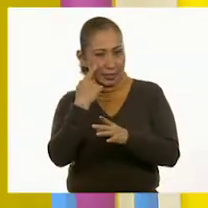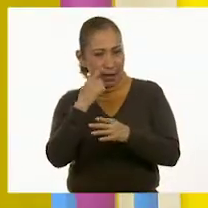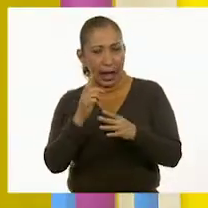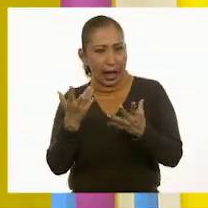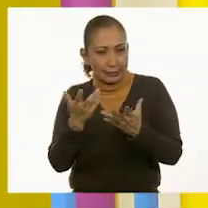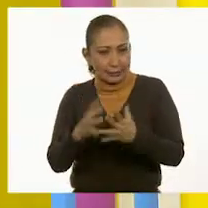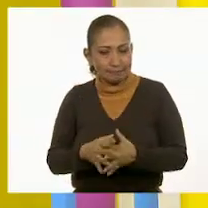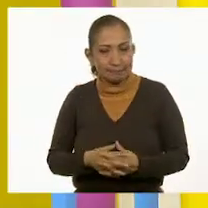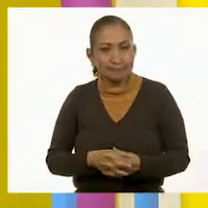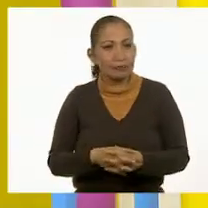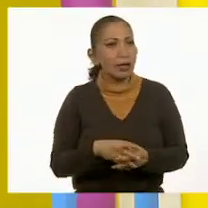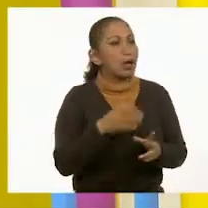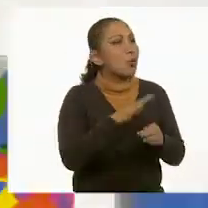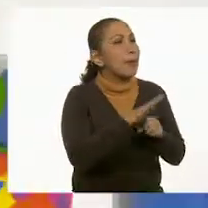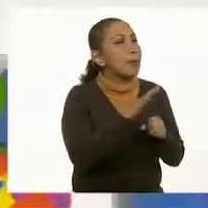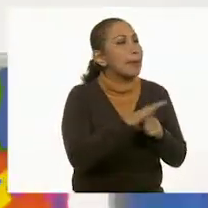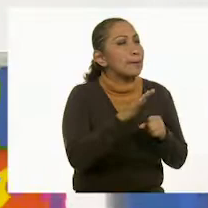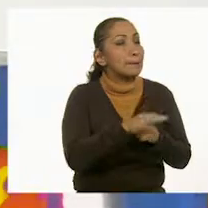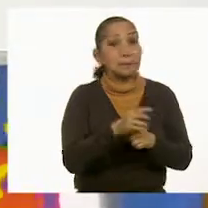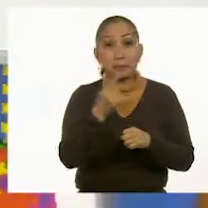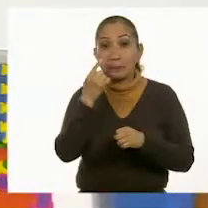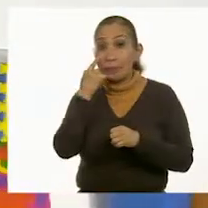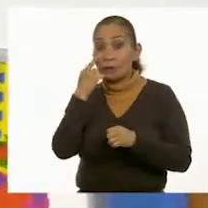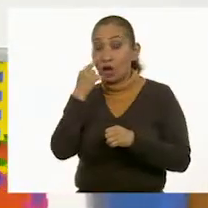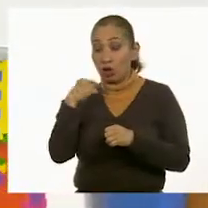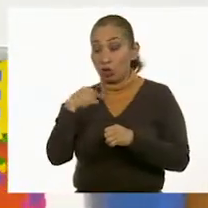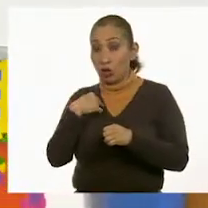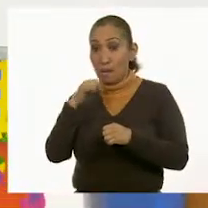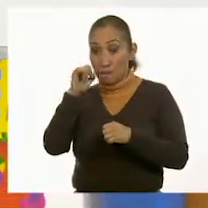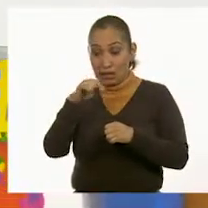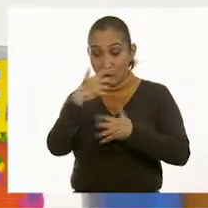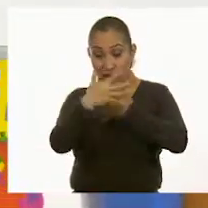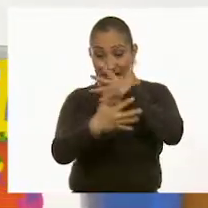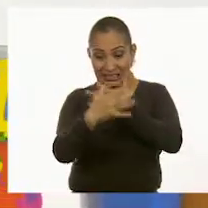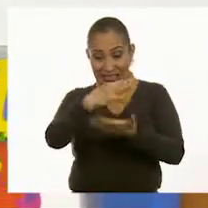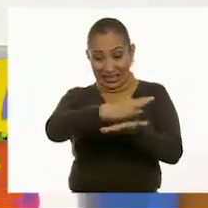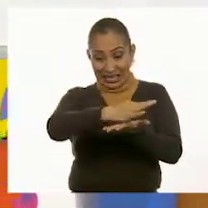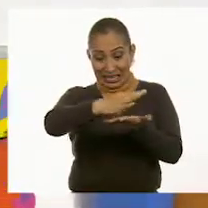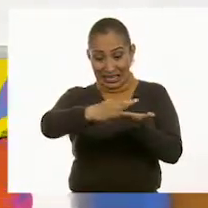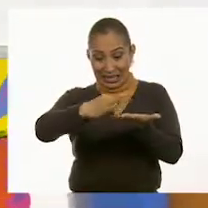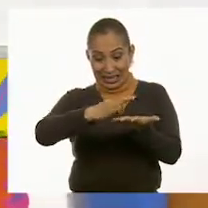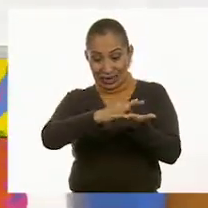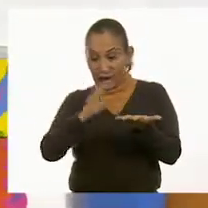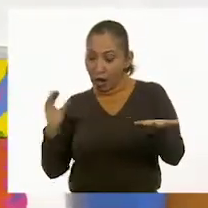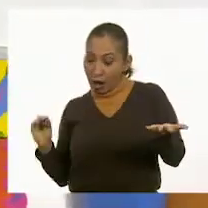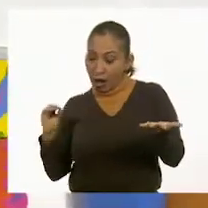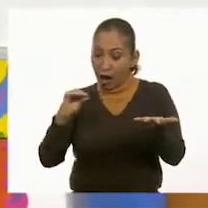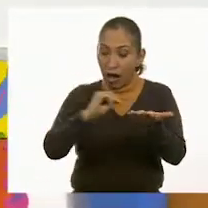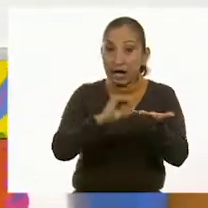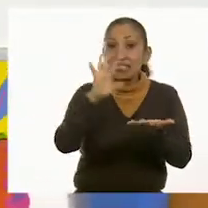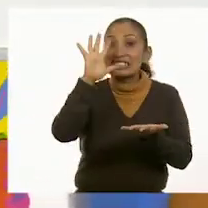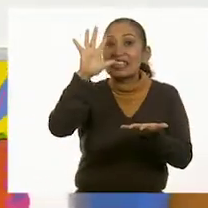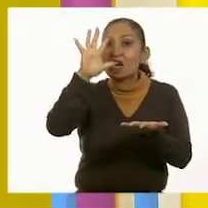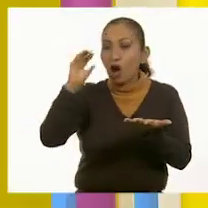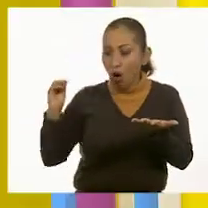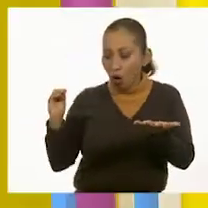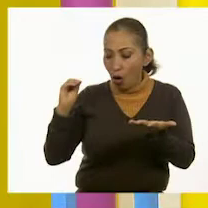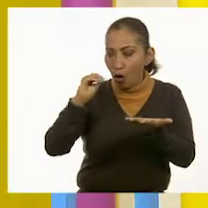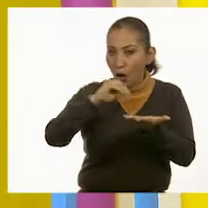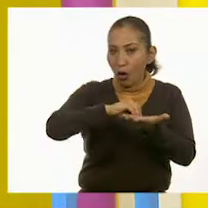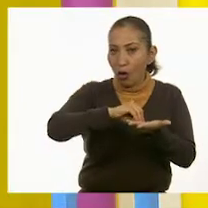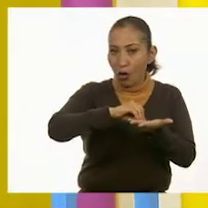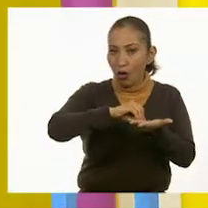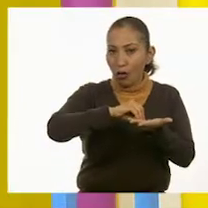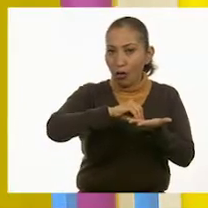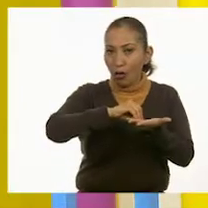ocurre? A ver. Se me ocurre que agreguemos a estas quince fichas cinco más. Cinco más.